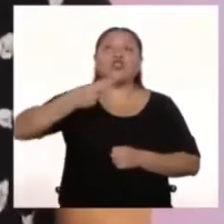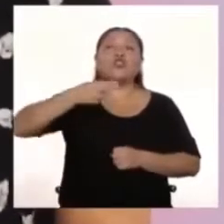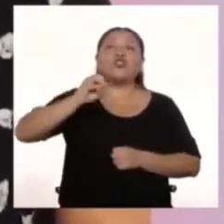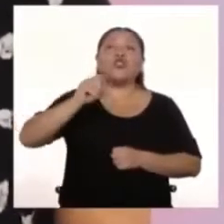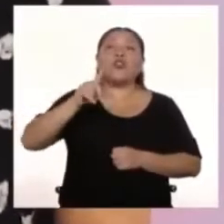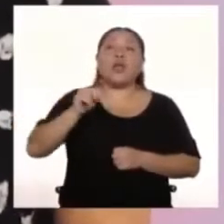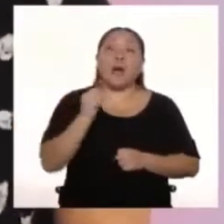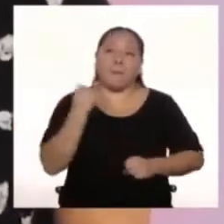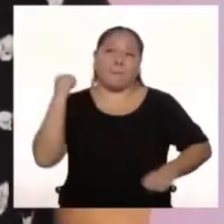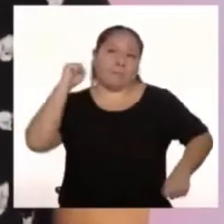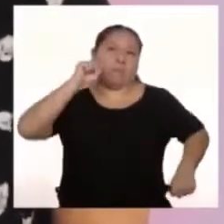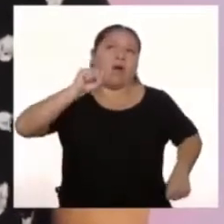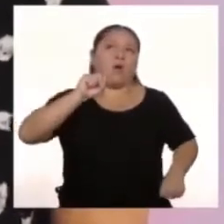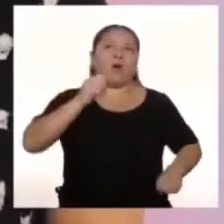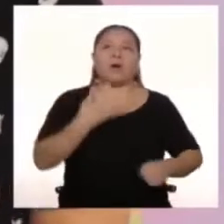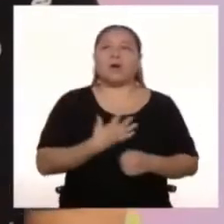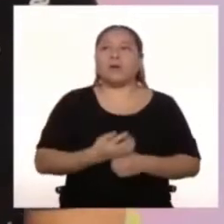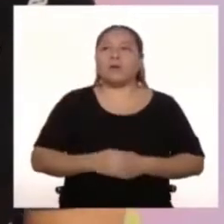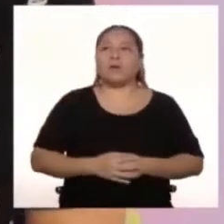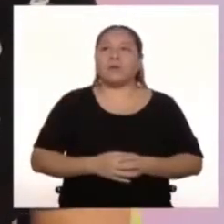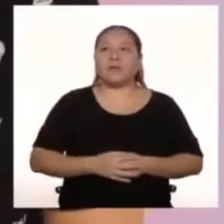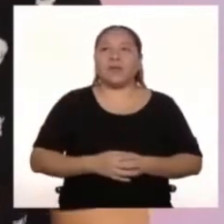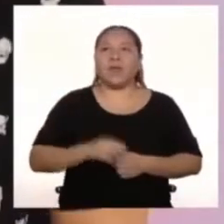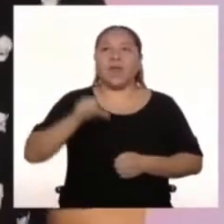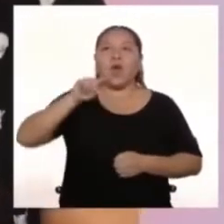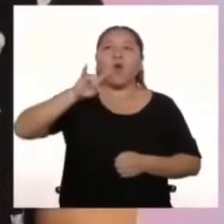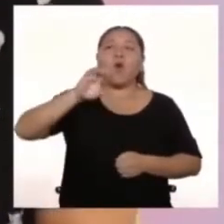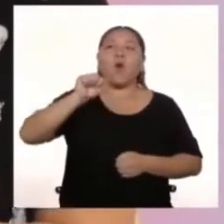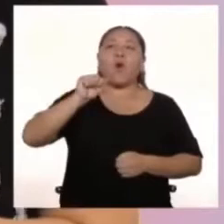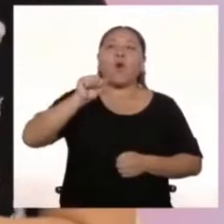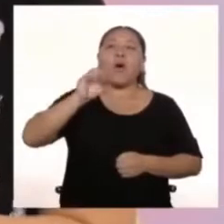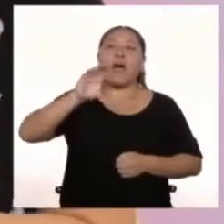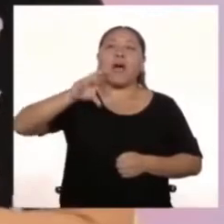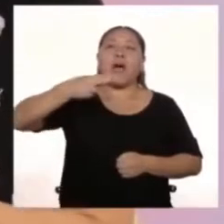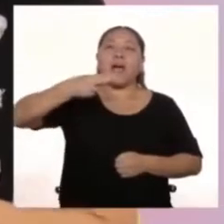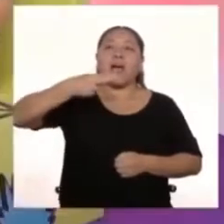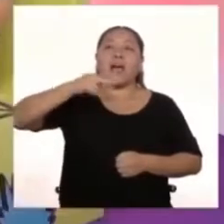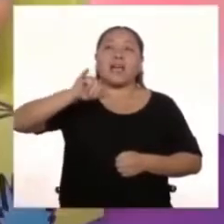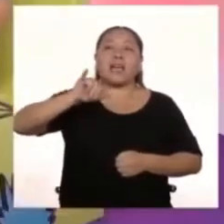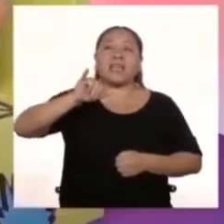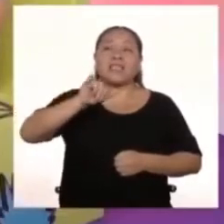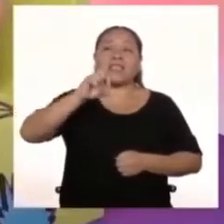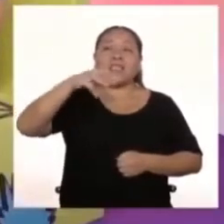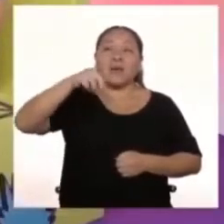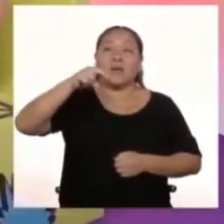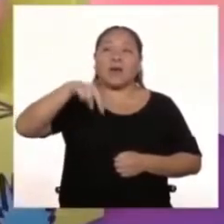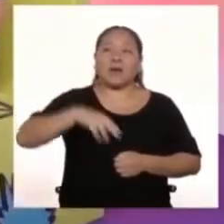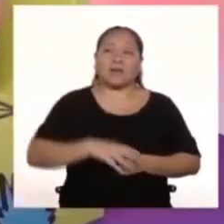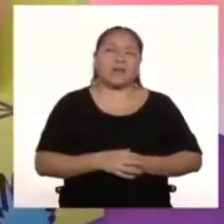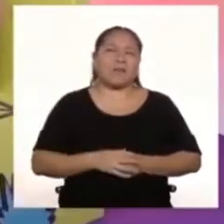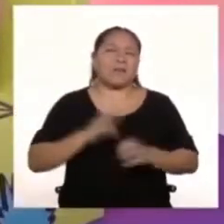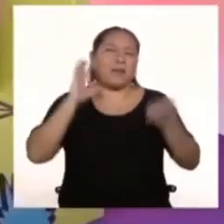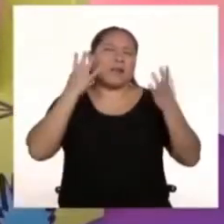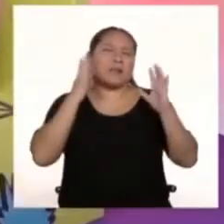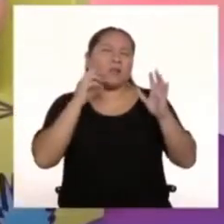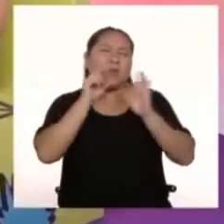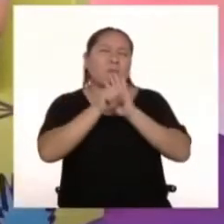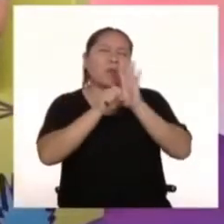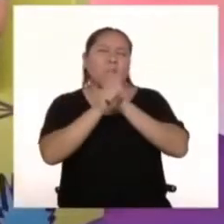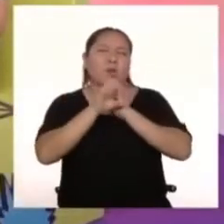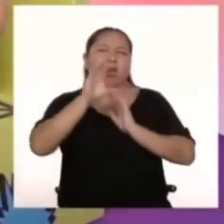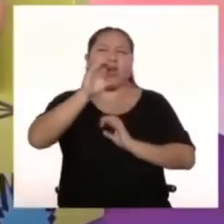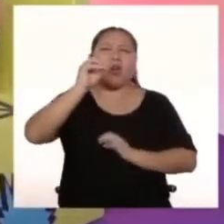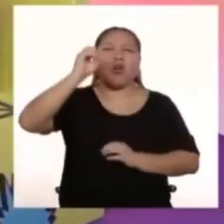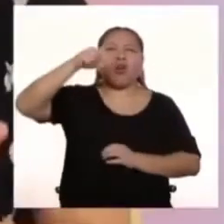Este, a Watchman Y también se hizo una película de Condorman Me parece No estoy muy seguro